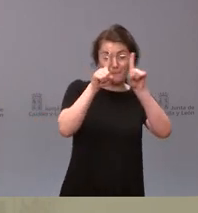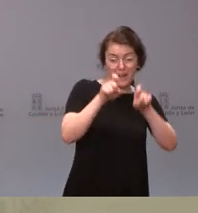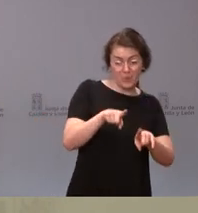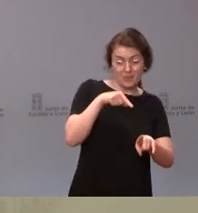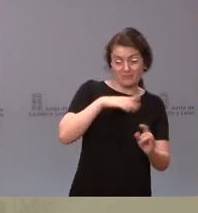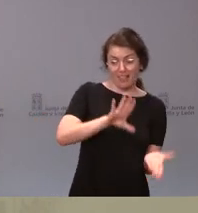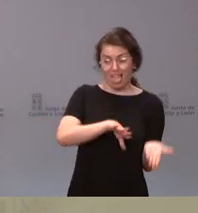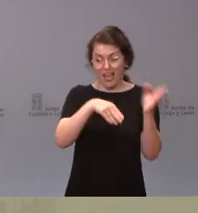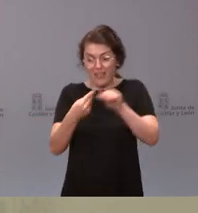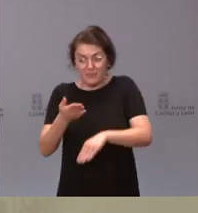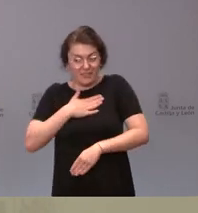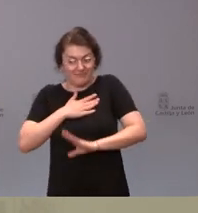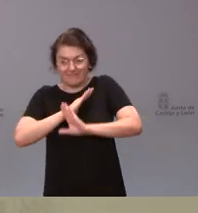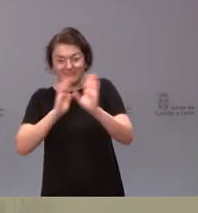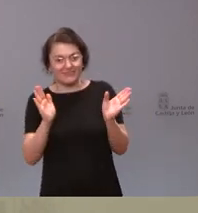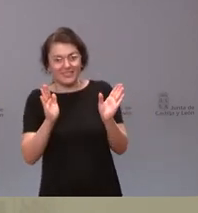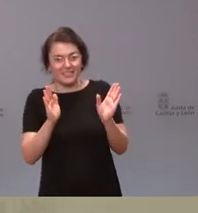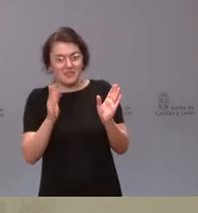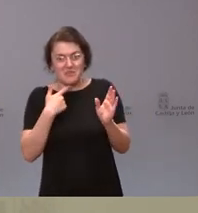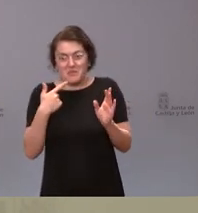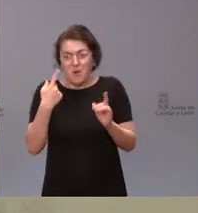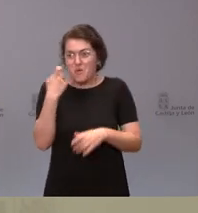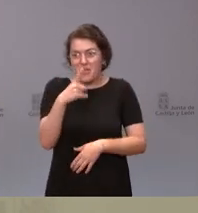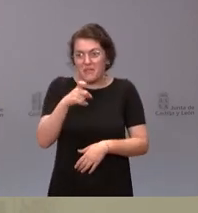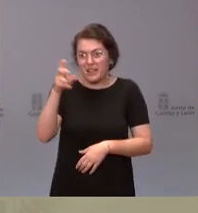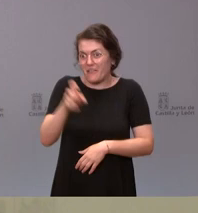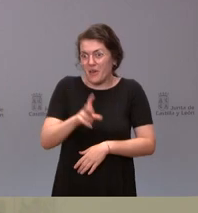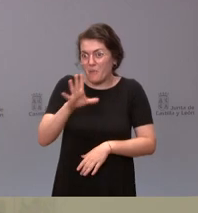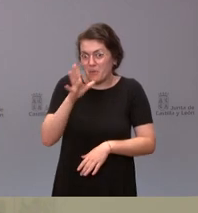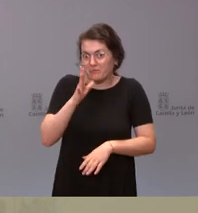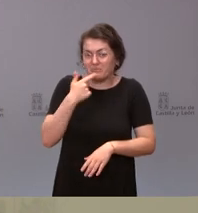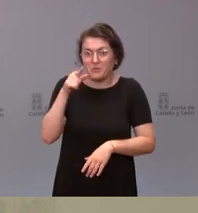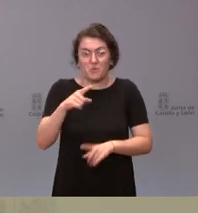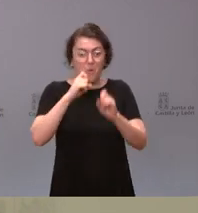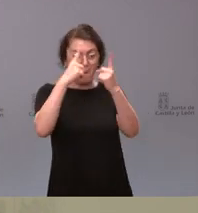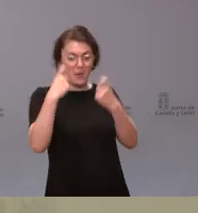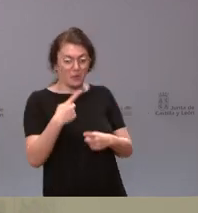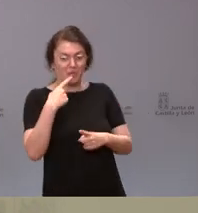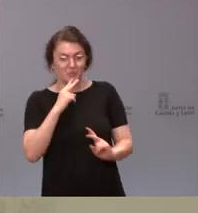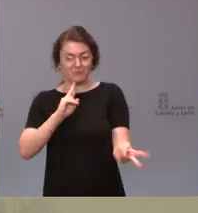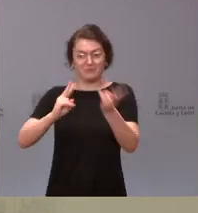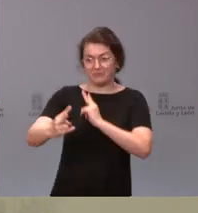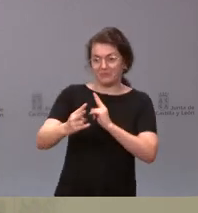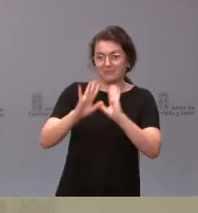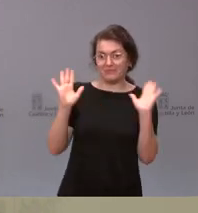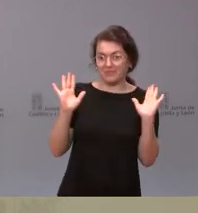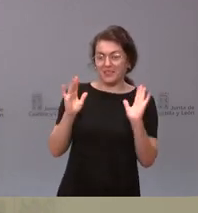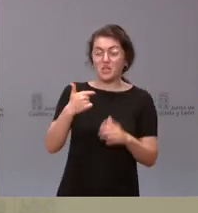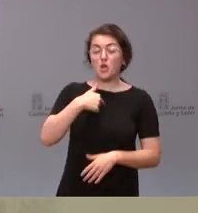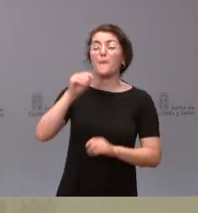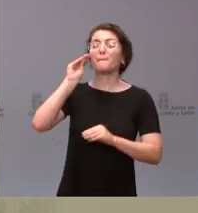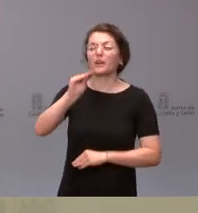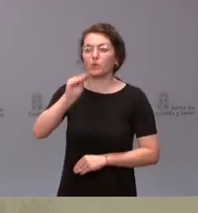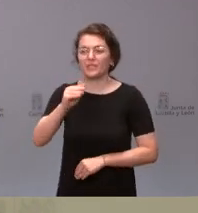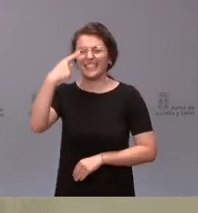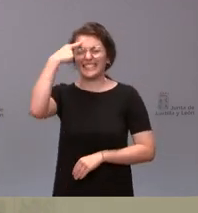su manera, pues, igual no tengo que venir. Viene usted, se hace la pregunta y se contesta. Yo le he preguntado. ¿Sabían ustedes que se